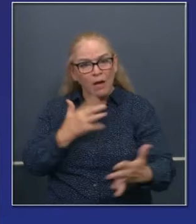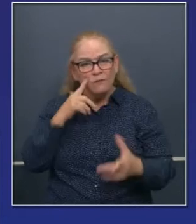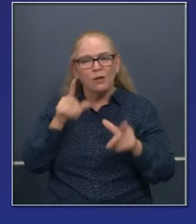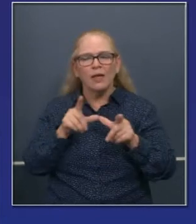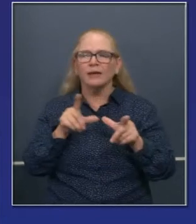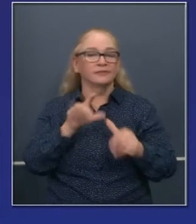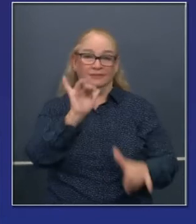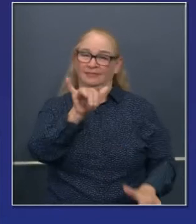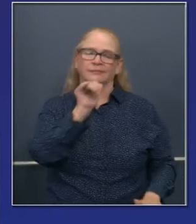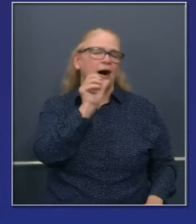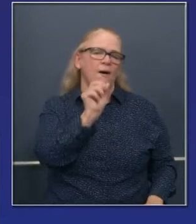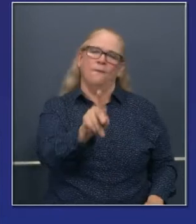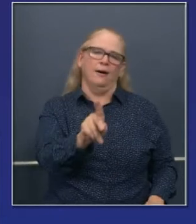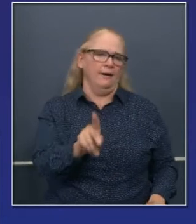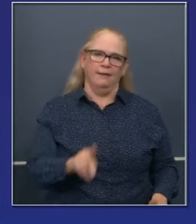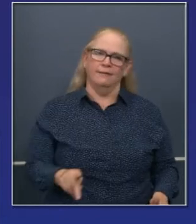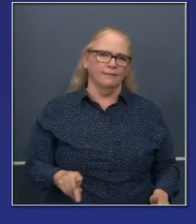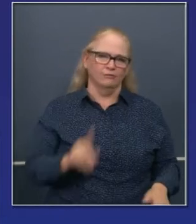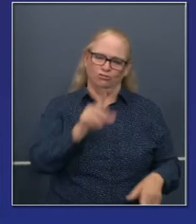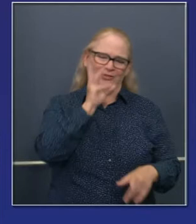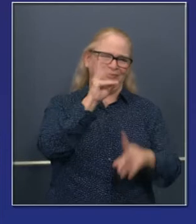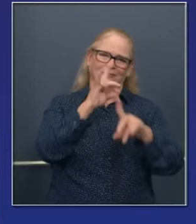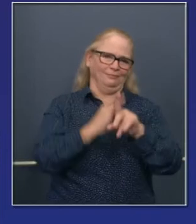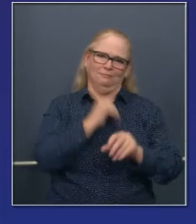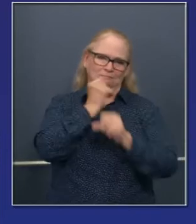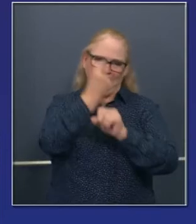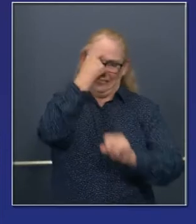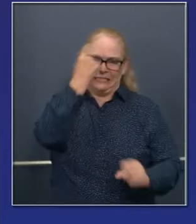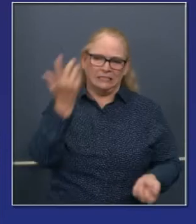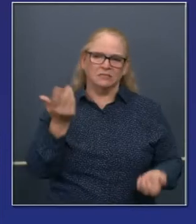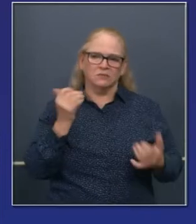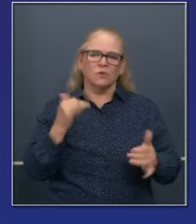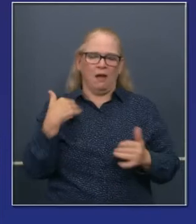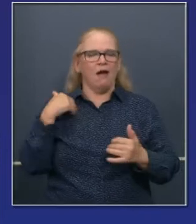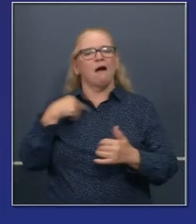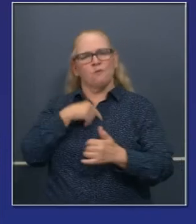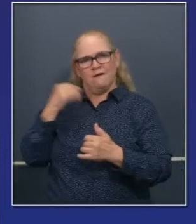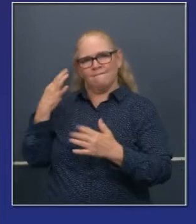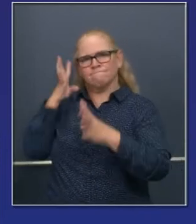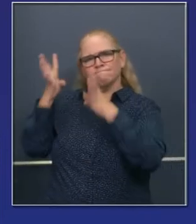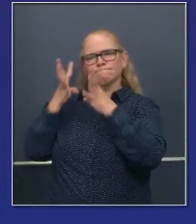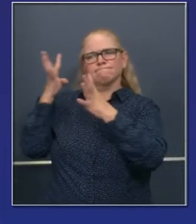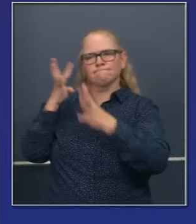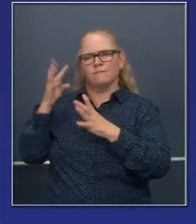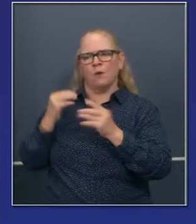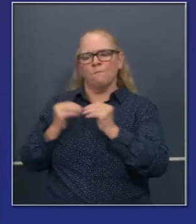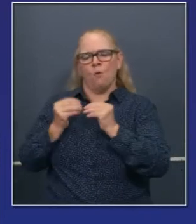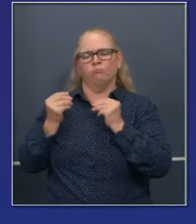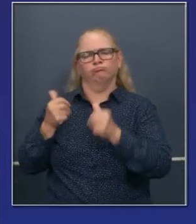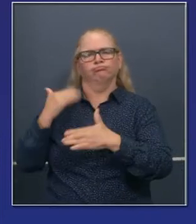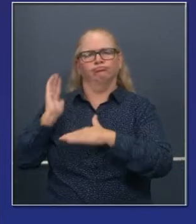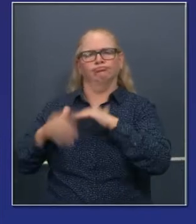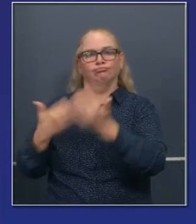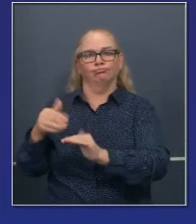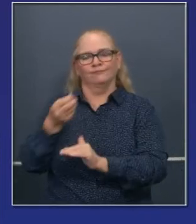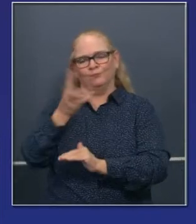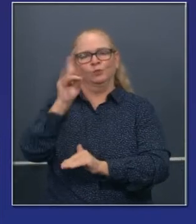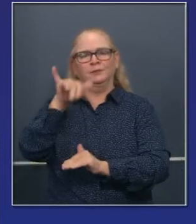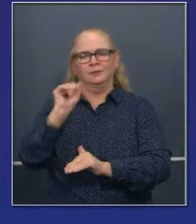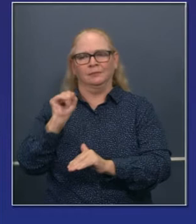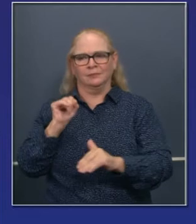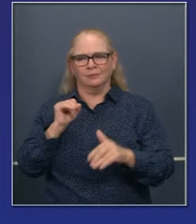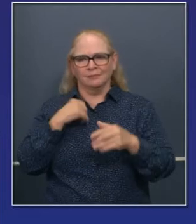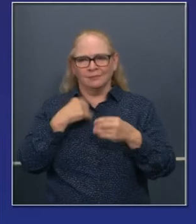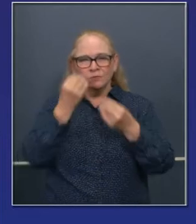fundamental y tenemos estrategias de aceleración y quiero que la gente sepa que estamos trabajando en ese es un compromiso para